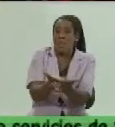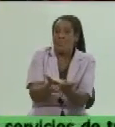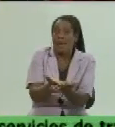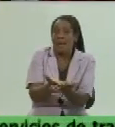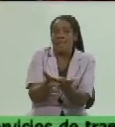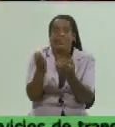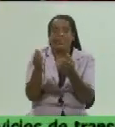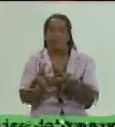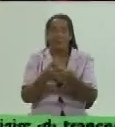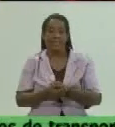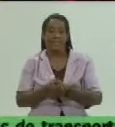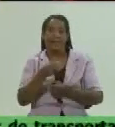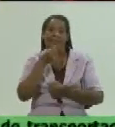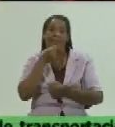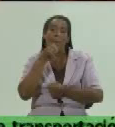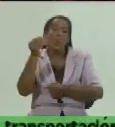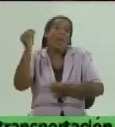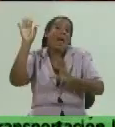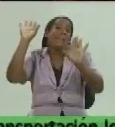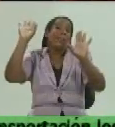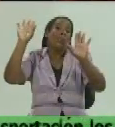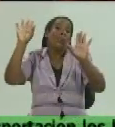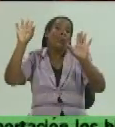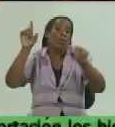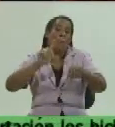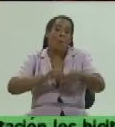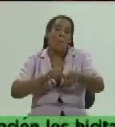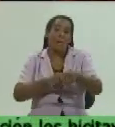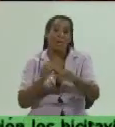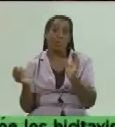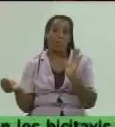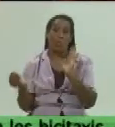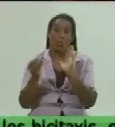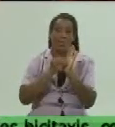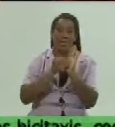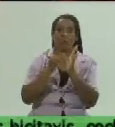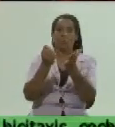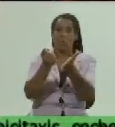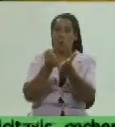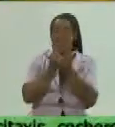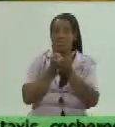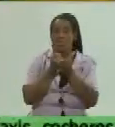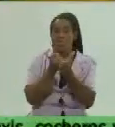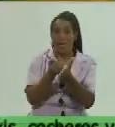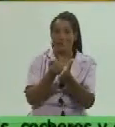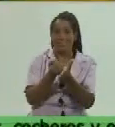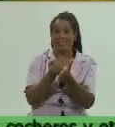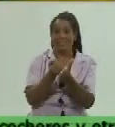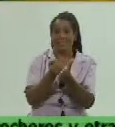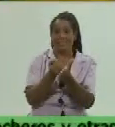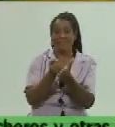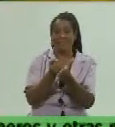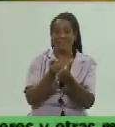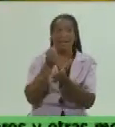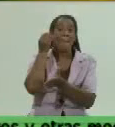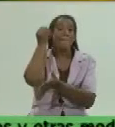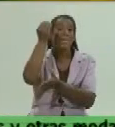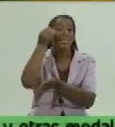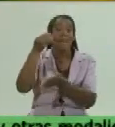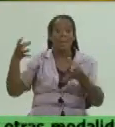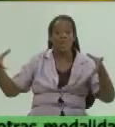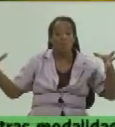que podamos en algún momento implementar eso nos ayuda siempre hemos dicho que el pensamiento colectivo